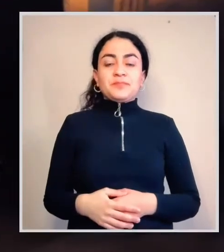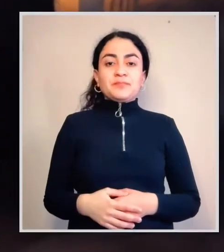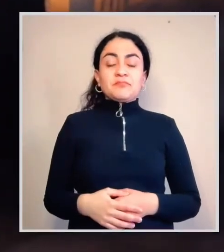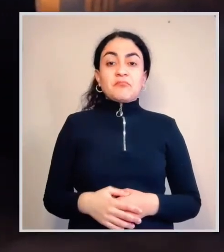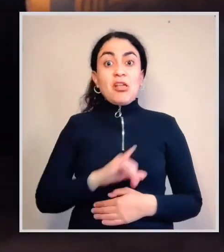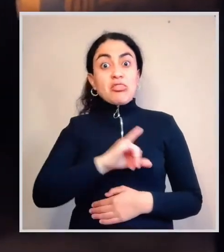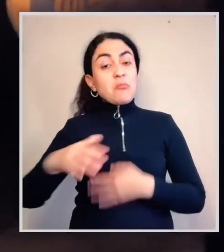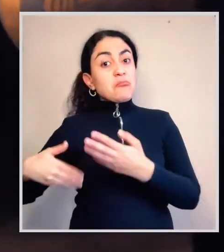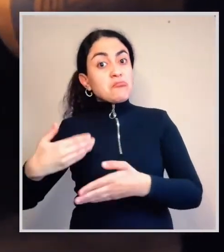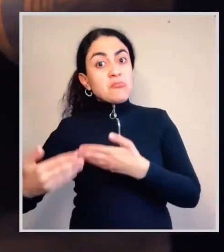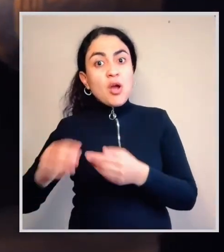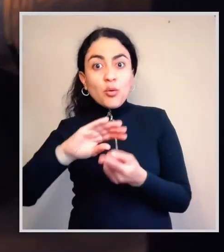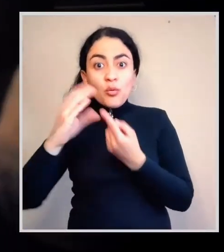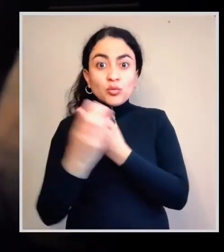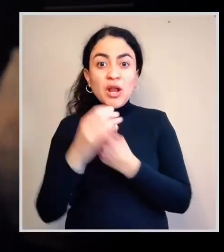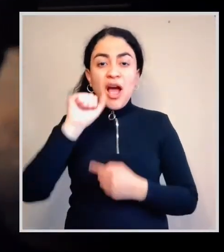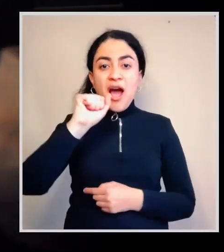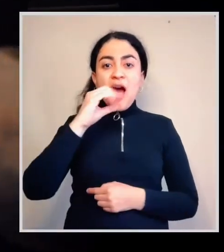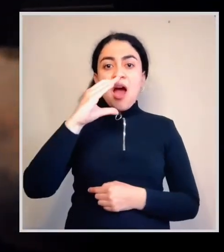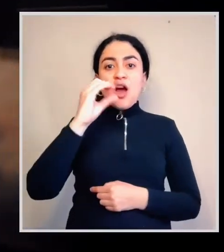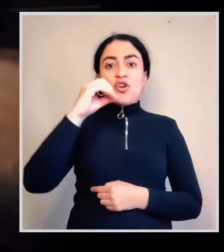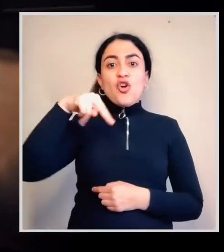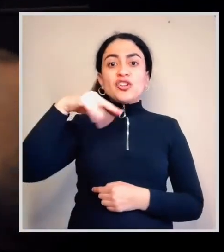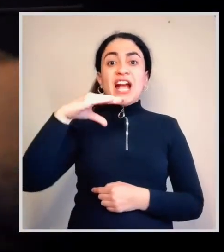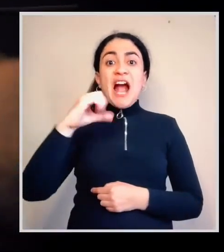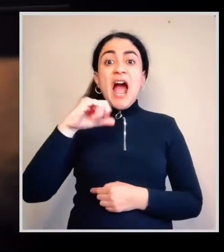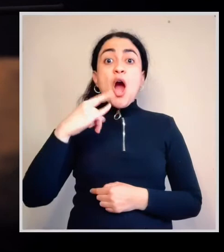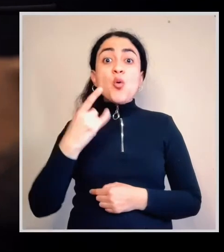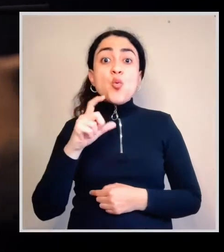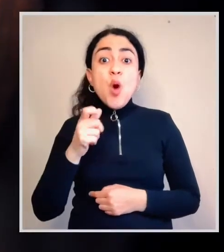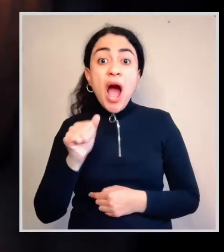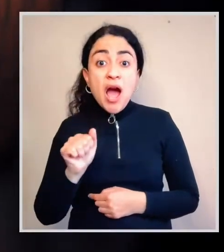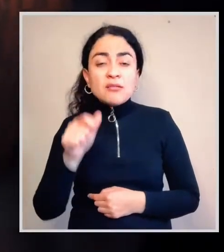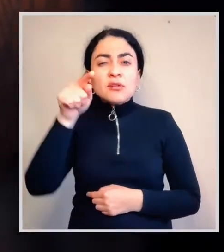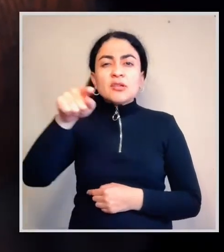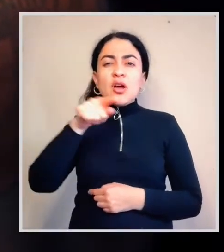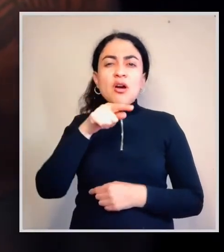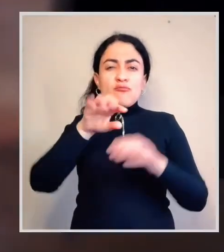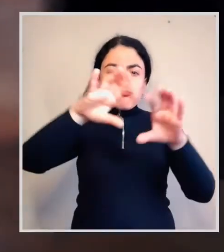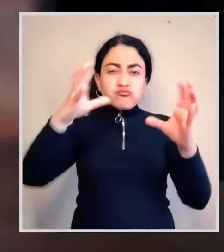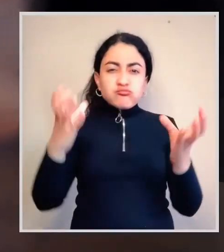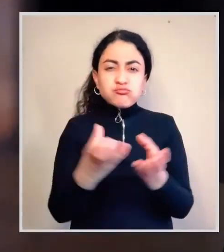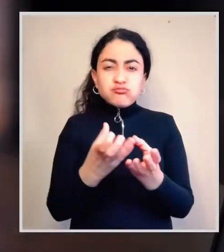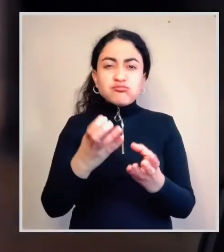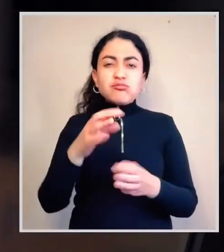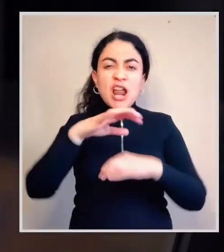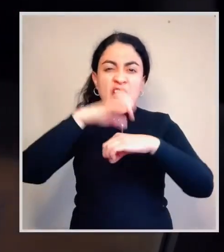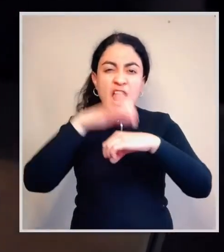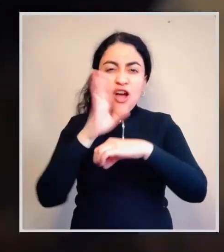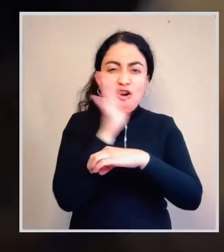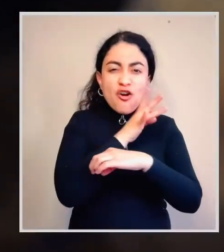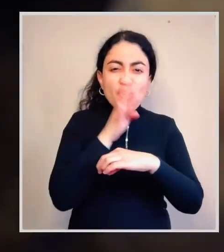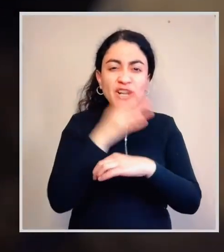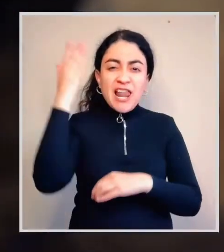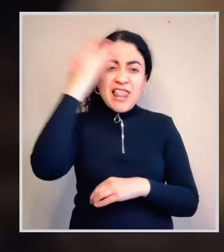Luego, la cultura aconcagua destaca por su cerámica de pasta anaranjada con motivos geométricos pintados de color